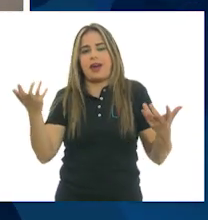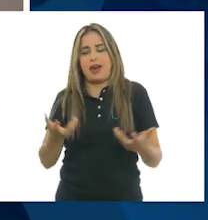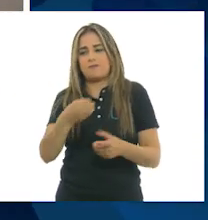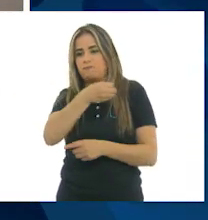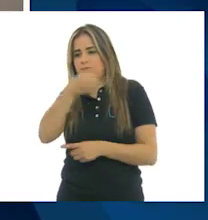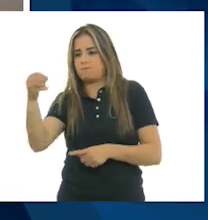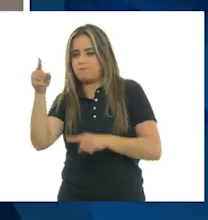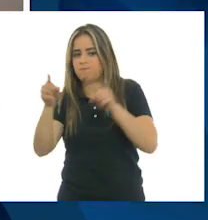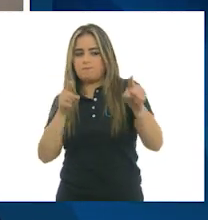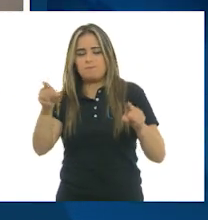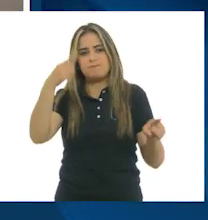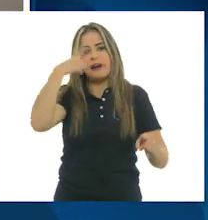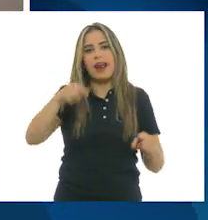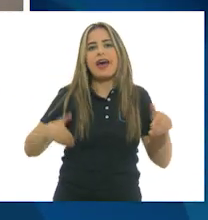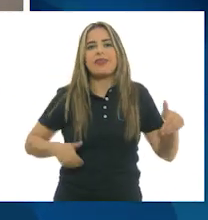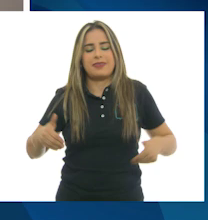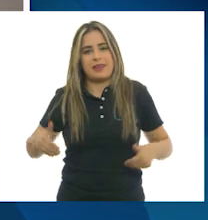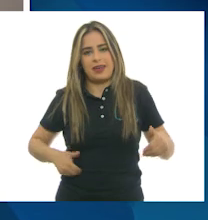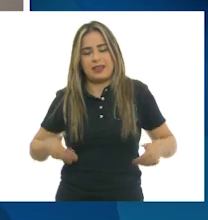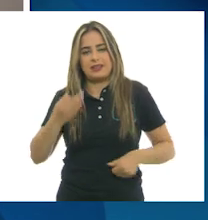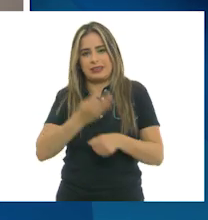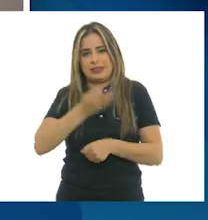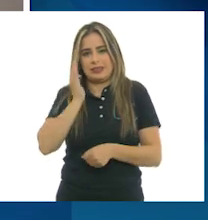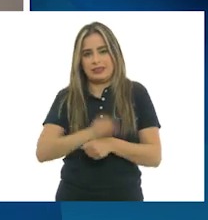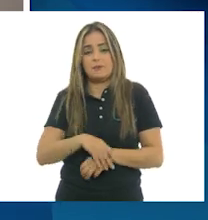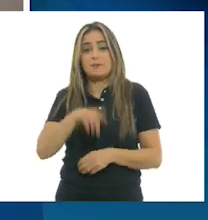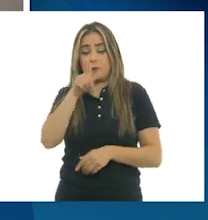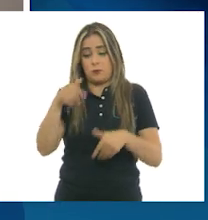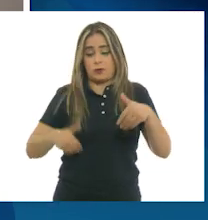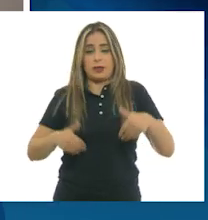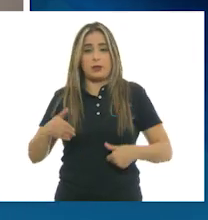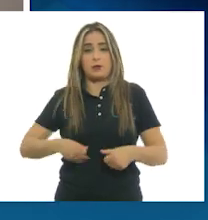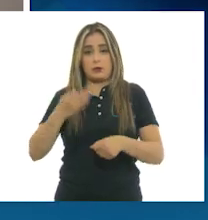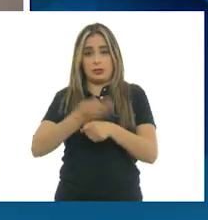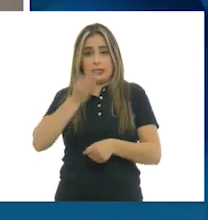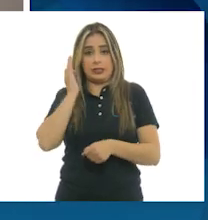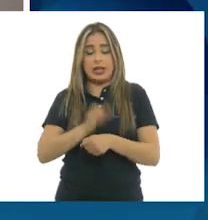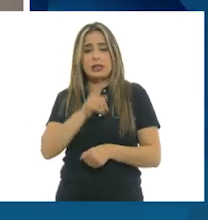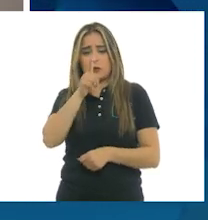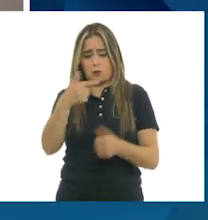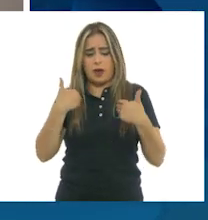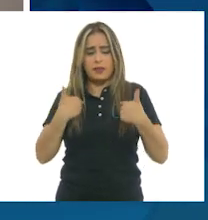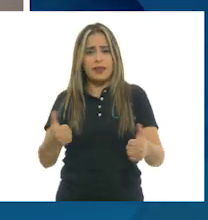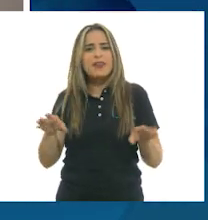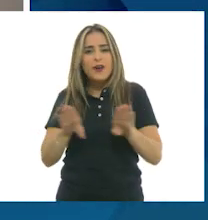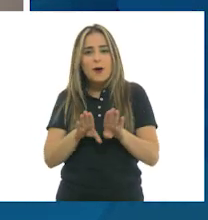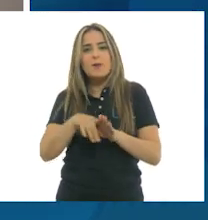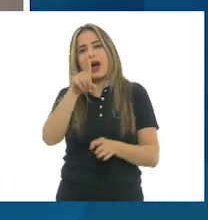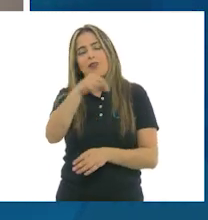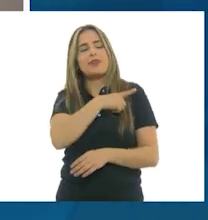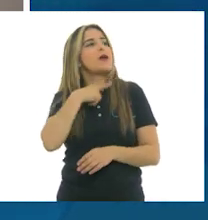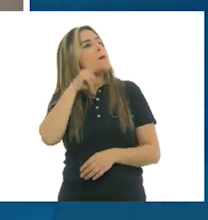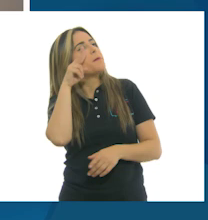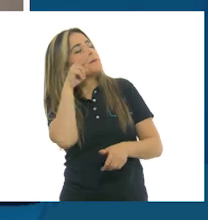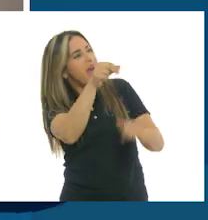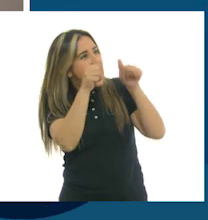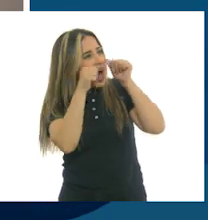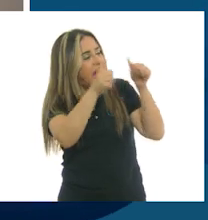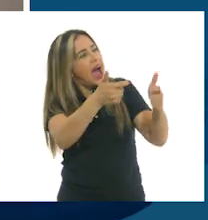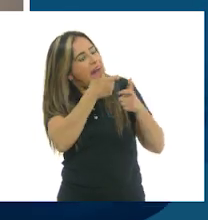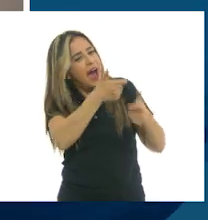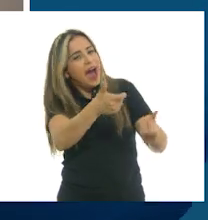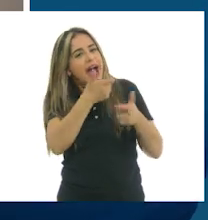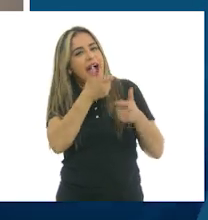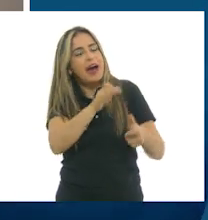Y bueno, la mejor forma para entender la comedia es jugarla, ponerla a prueba y hacerla. Entonces, los